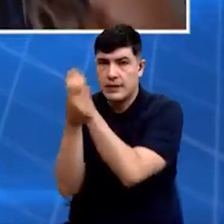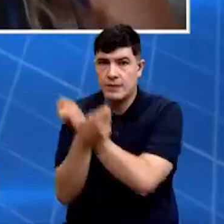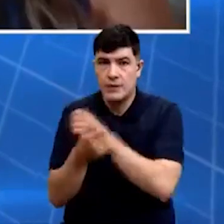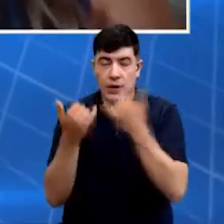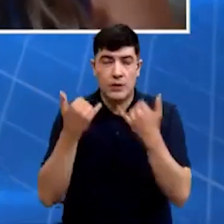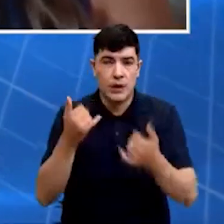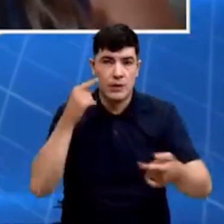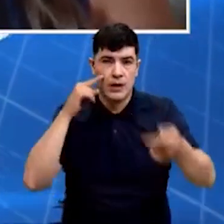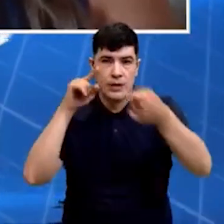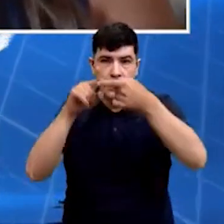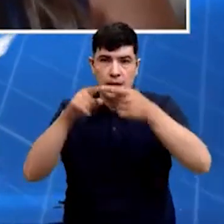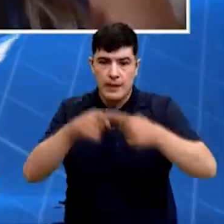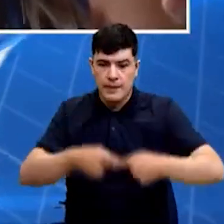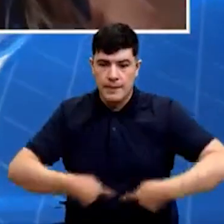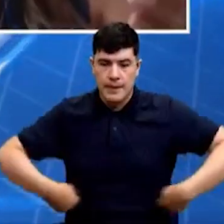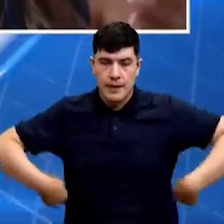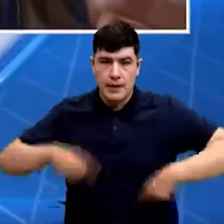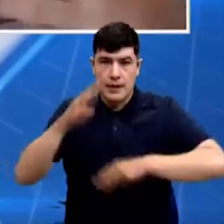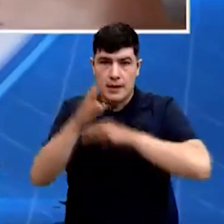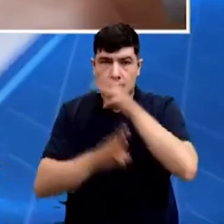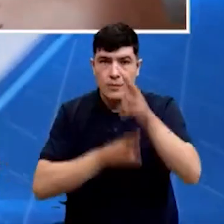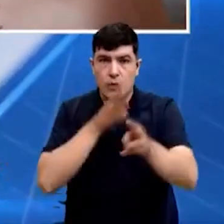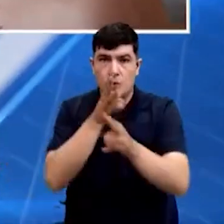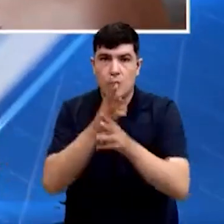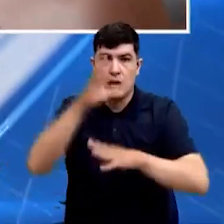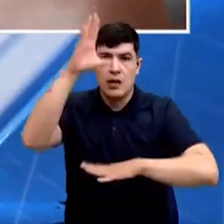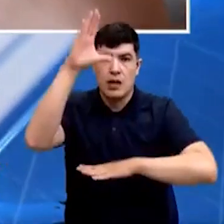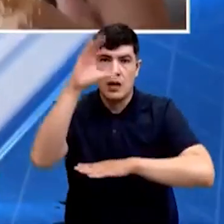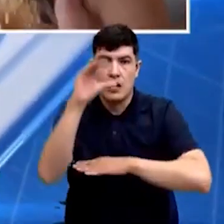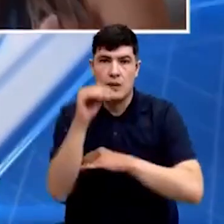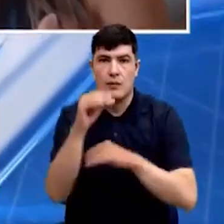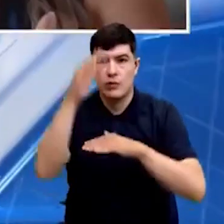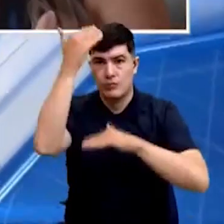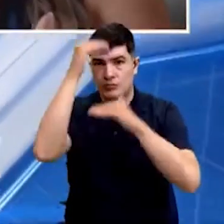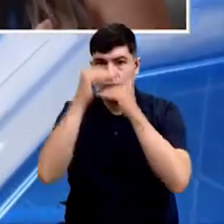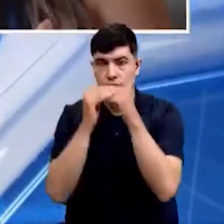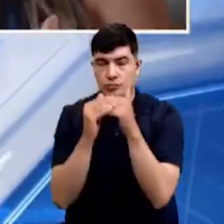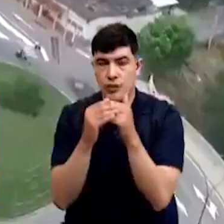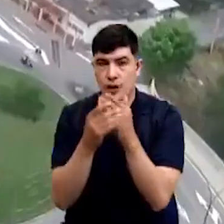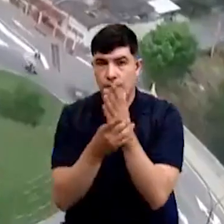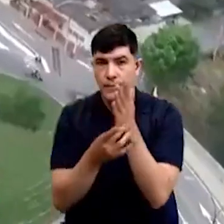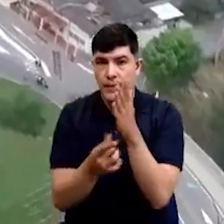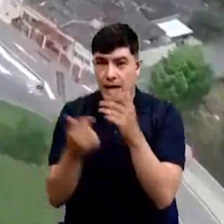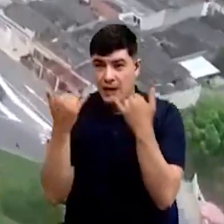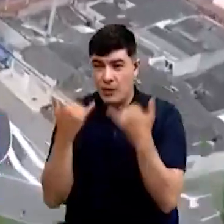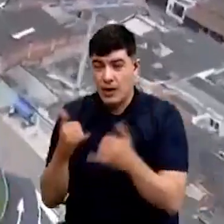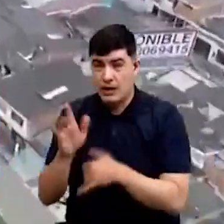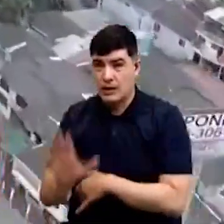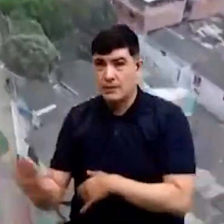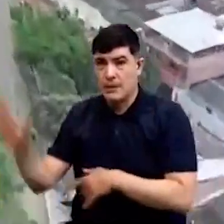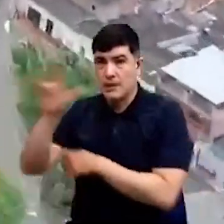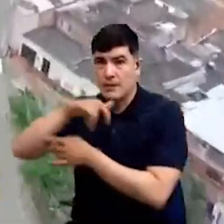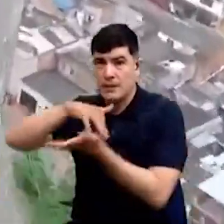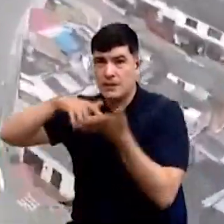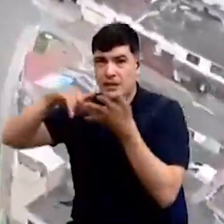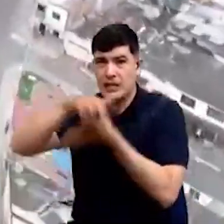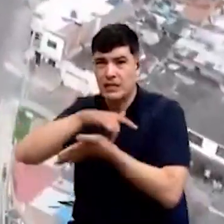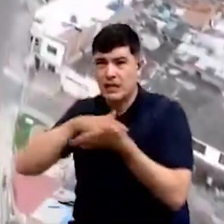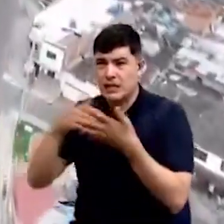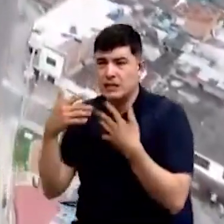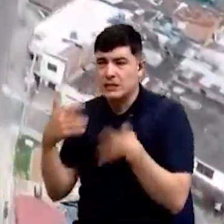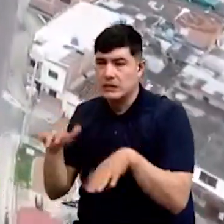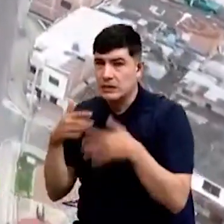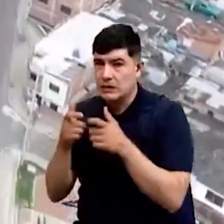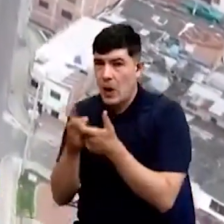grandes metas que tenemos en el mundo es erradicar la pobreza y desafortunadamente el departamento de Santander ha venido alejando esa